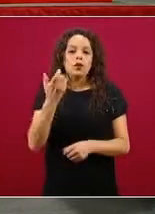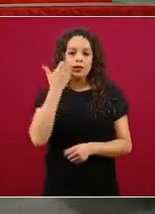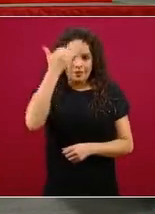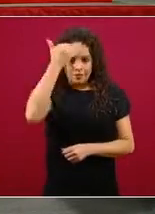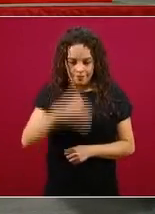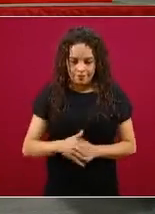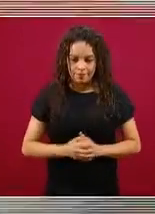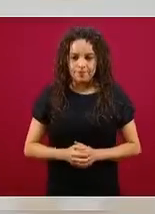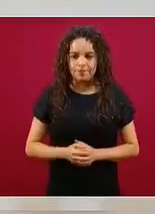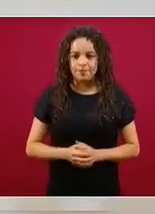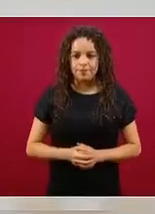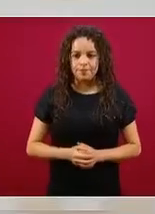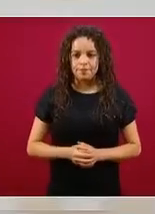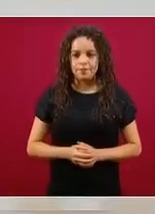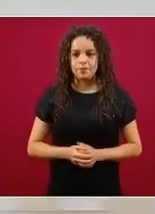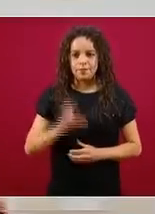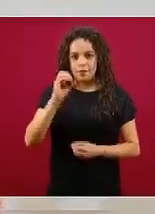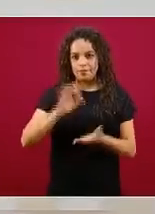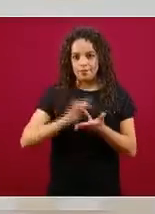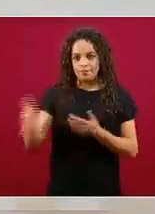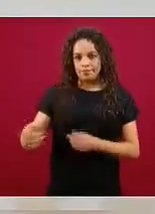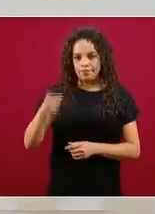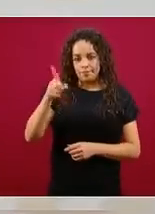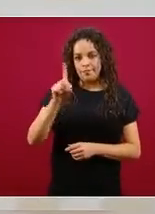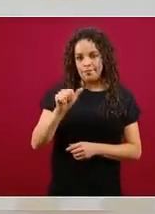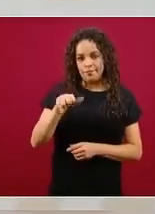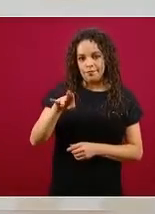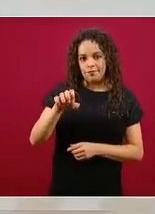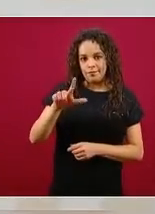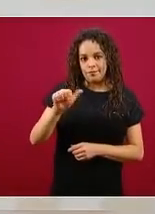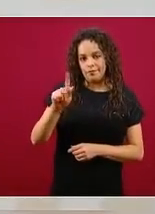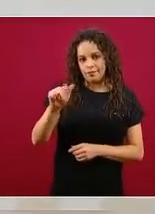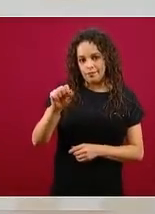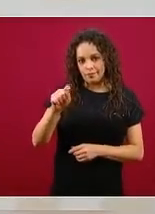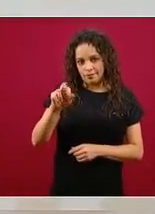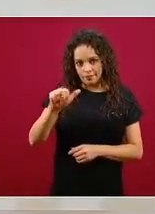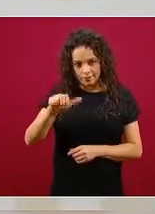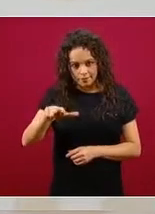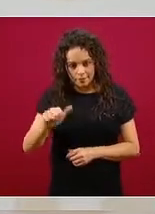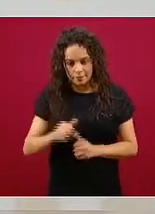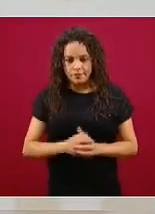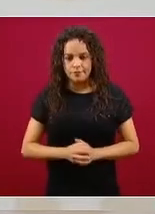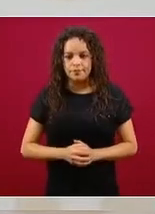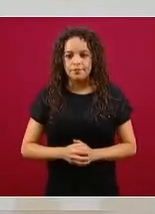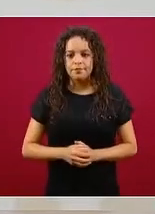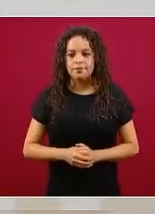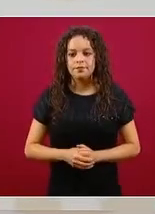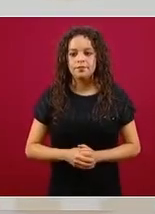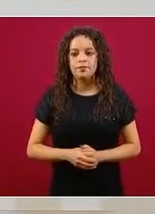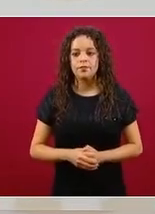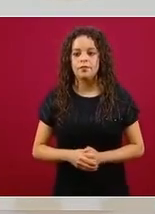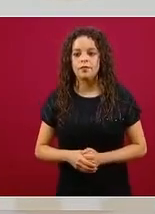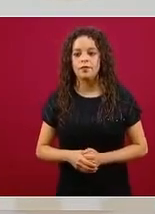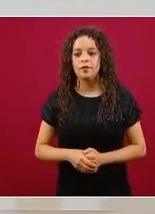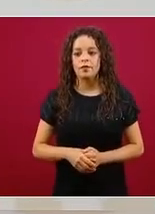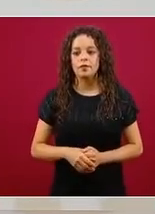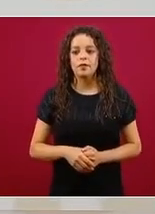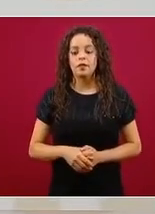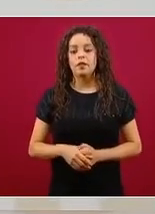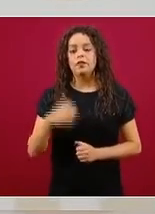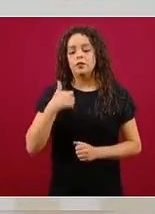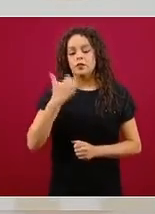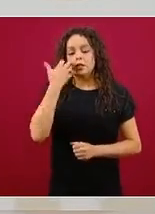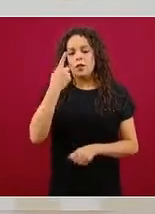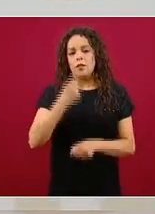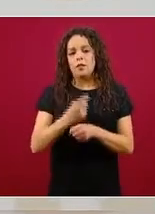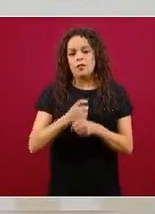de pie de página. Antes de contestar, quiero hacer notar lo complejo, lo